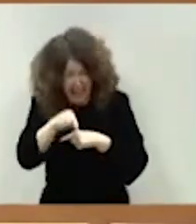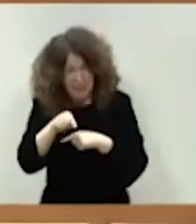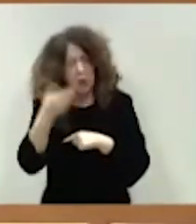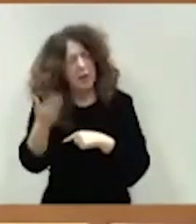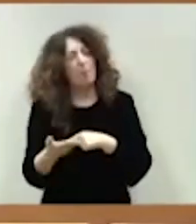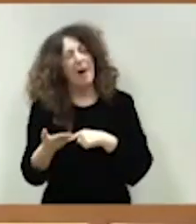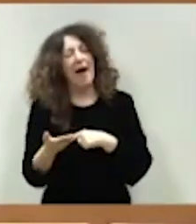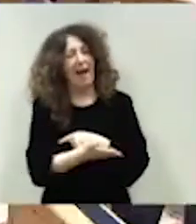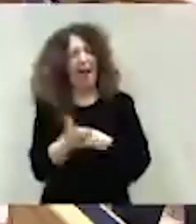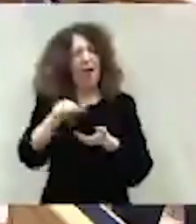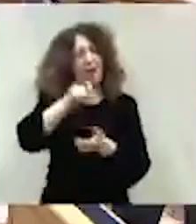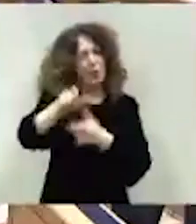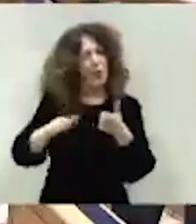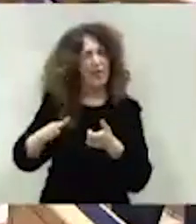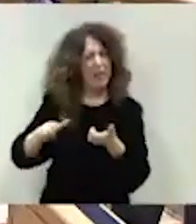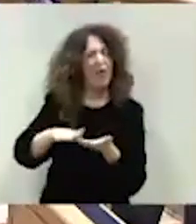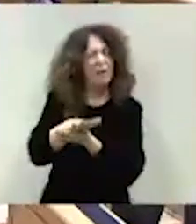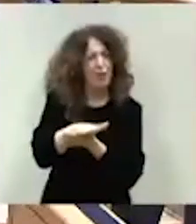de los ciudadanos.